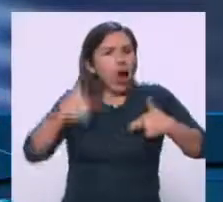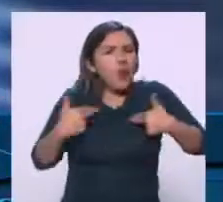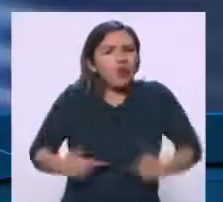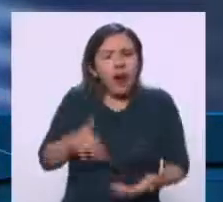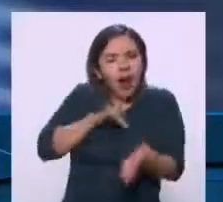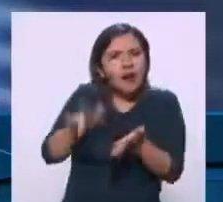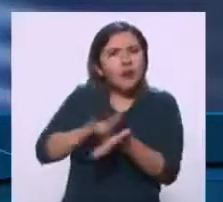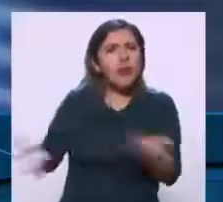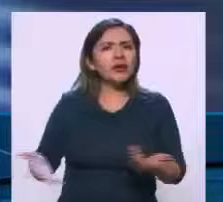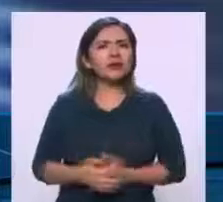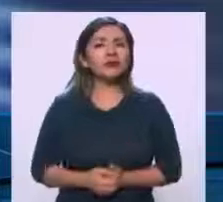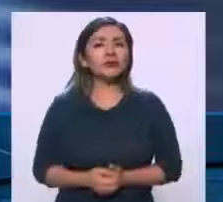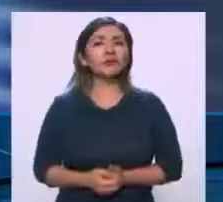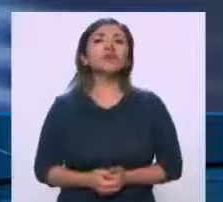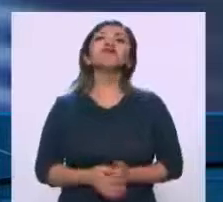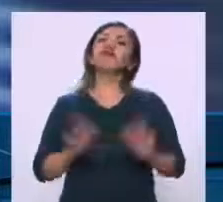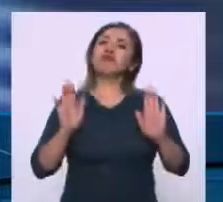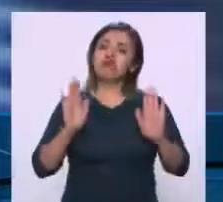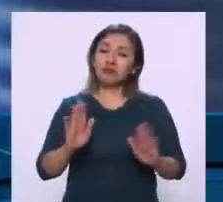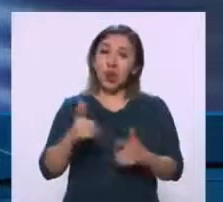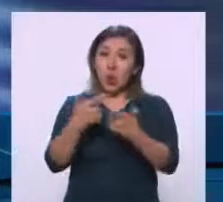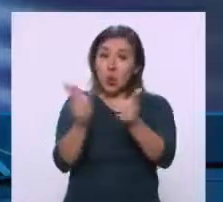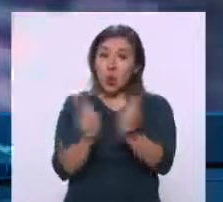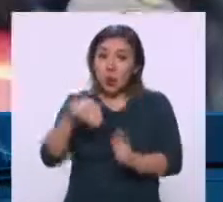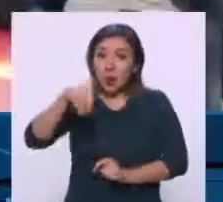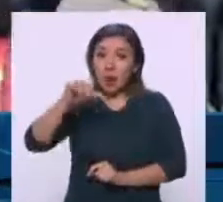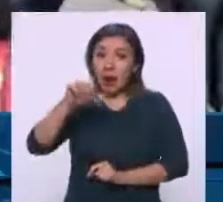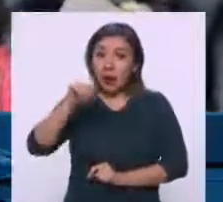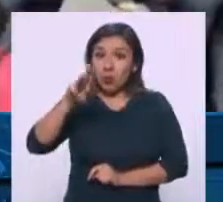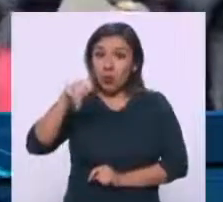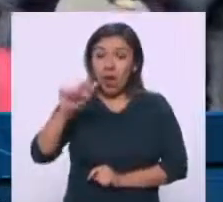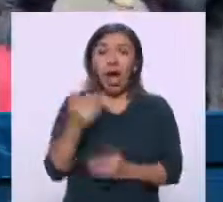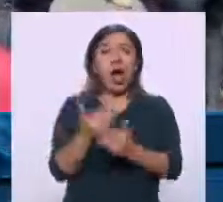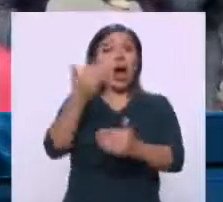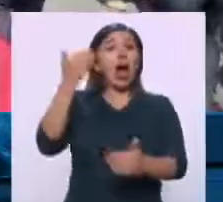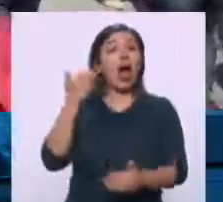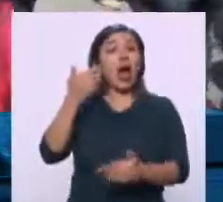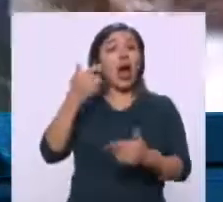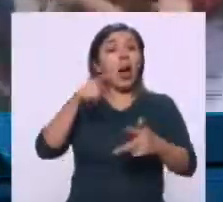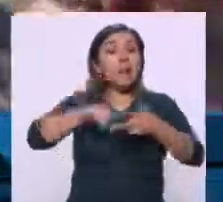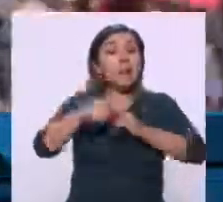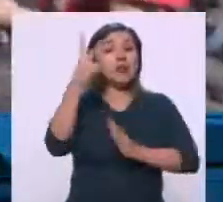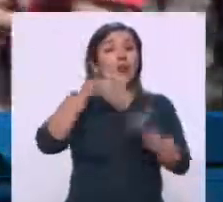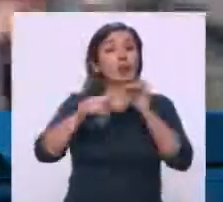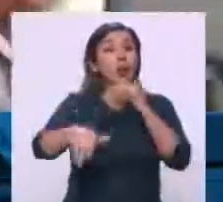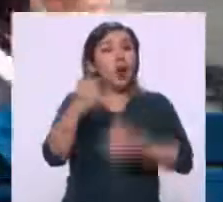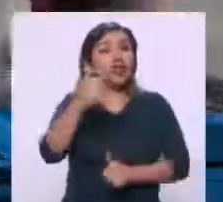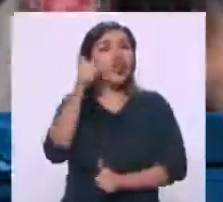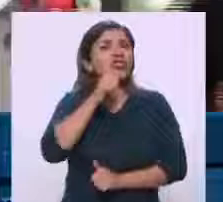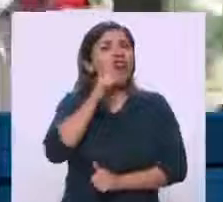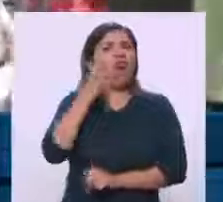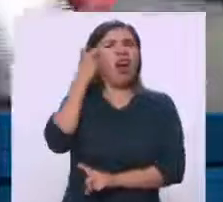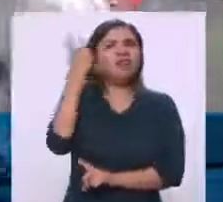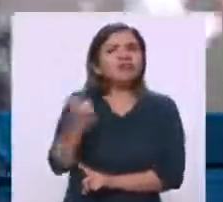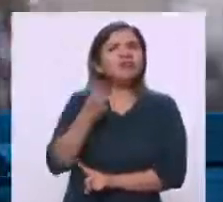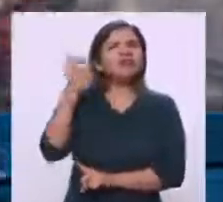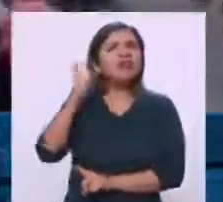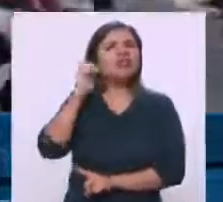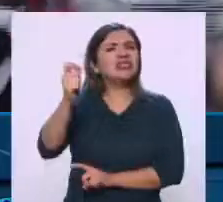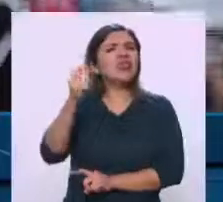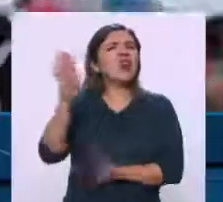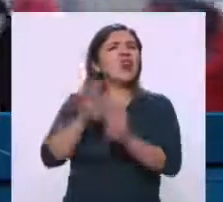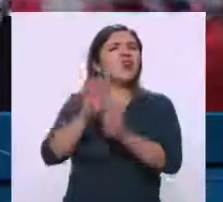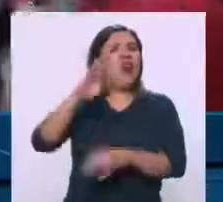Bueno, pues la gente debe saber que el grupo Marabunta, desde 2011, se le está criminalizando y diciendo que está cerca de grupos